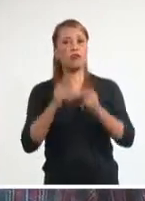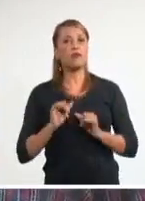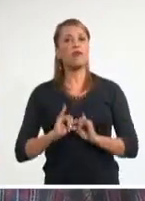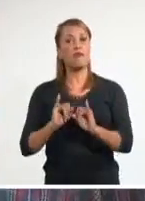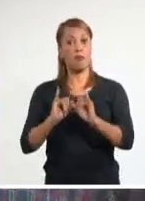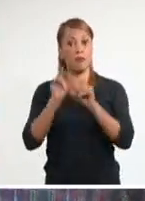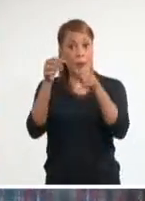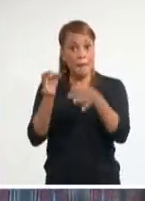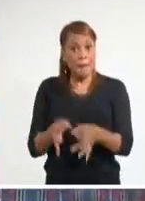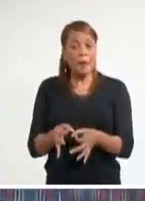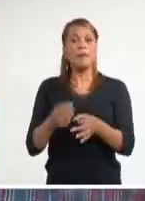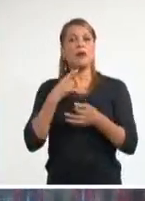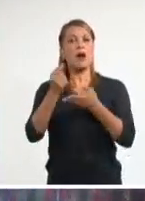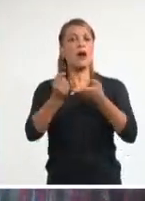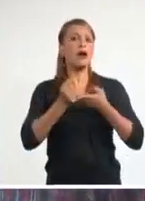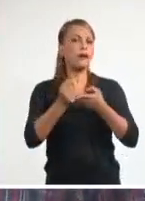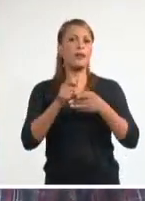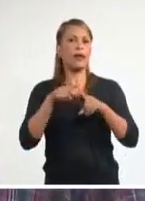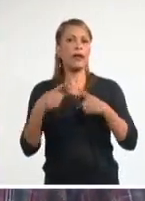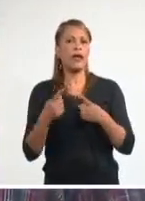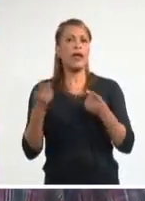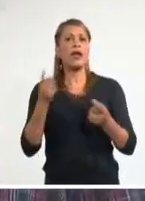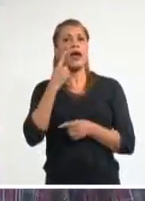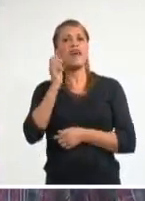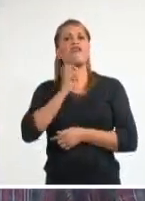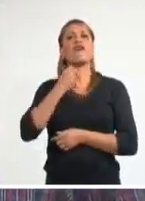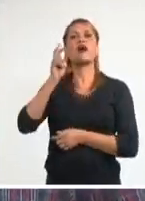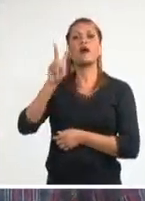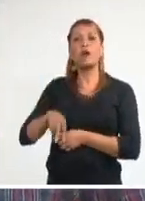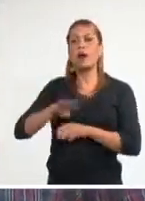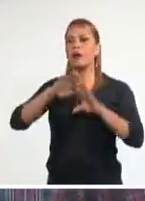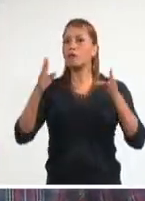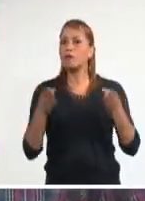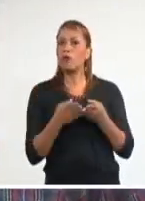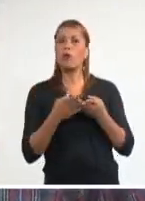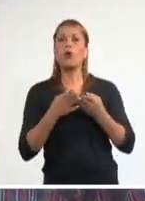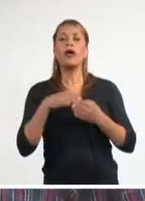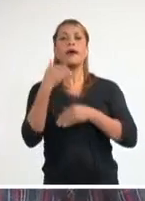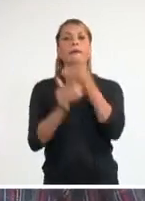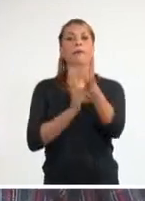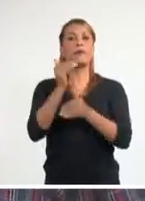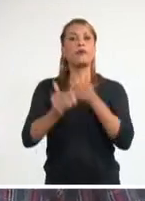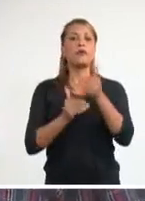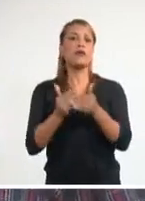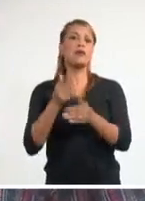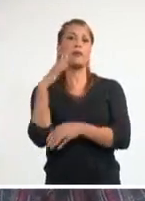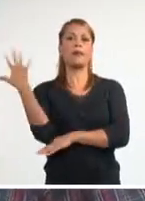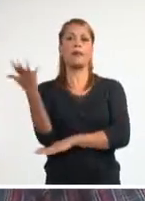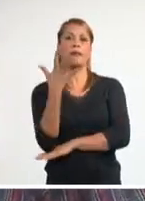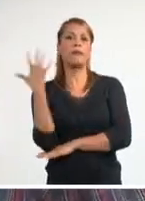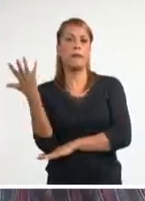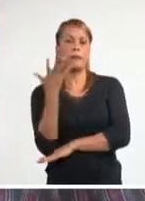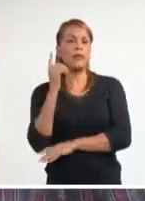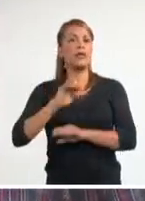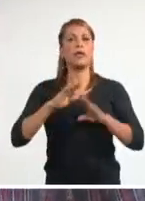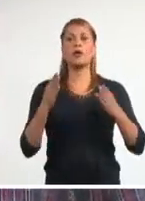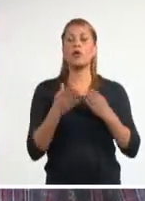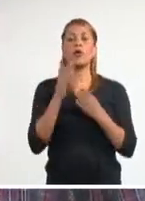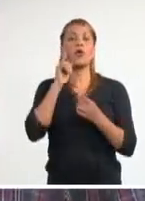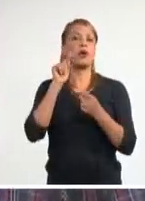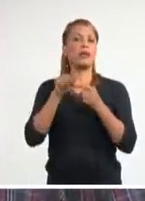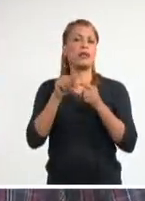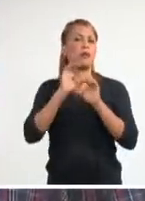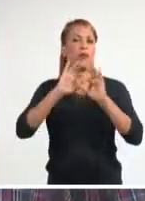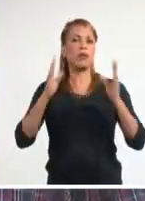contribuyan a la evaluación del estado del medio ambiente y a todos los más objetivos